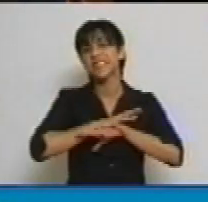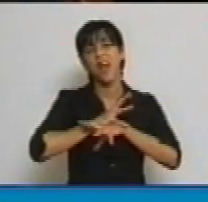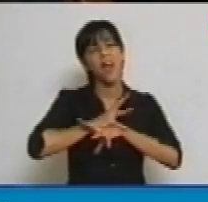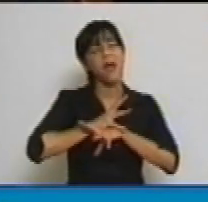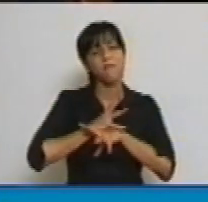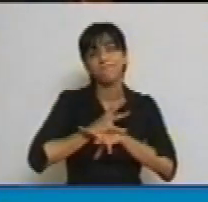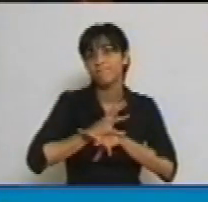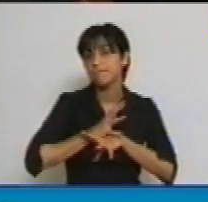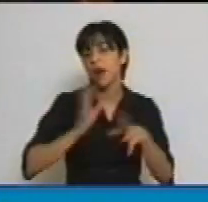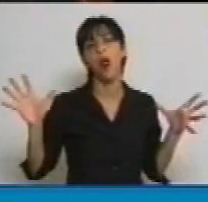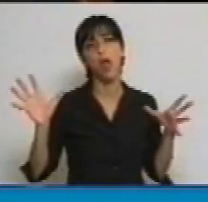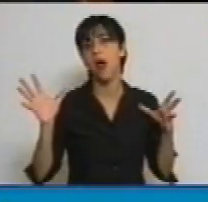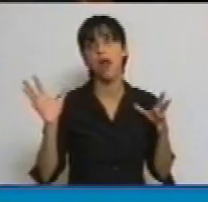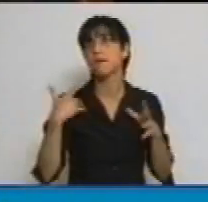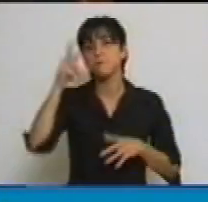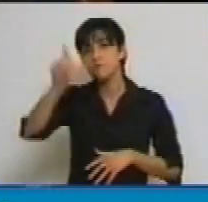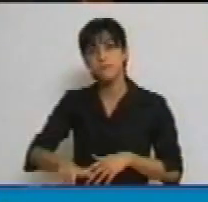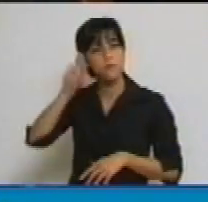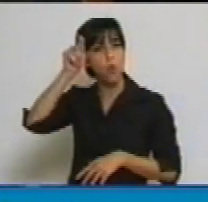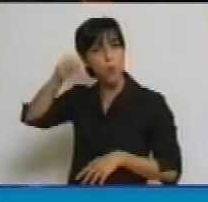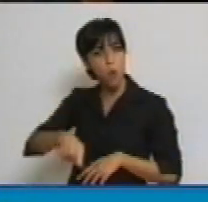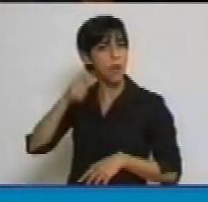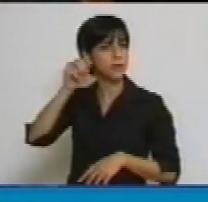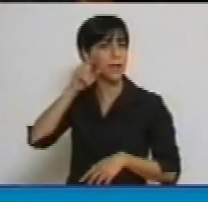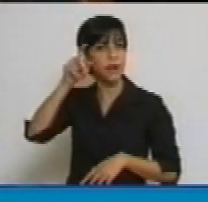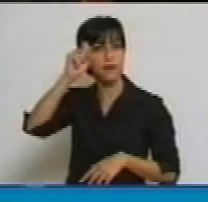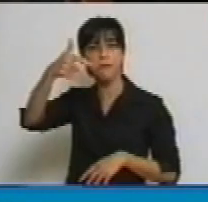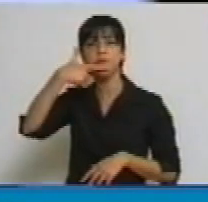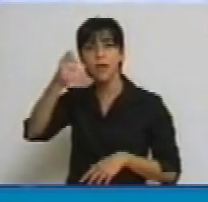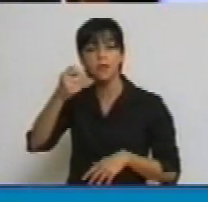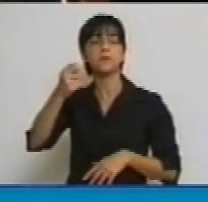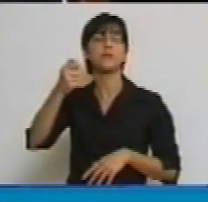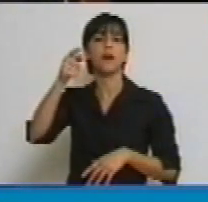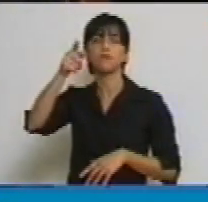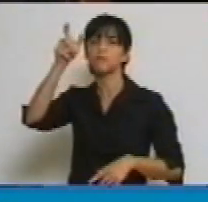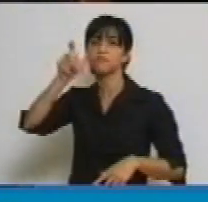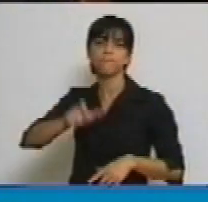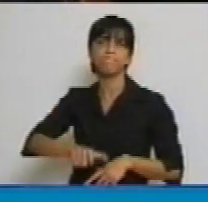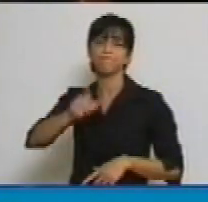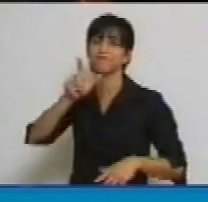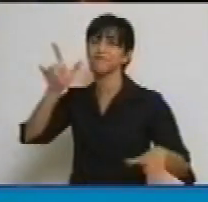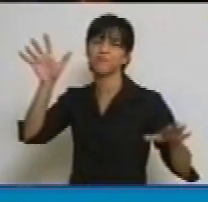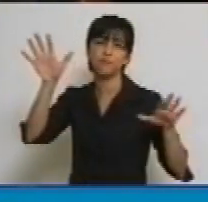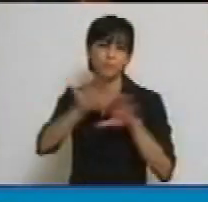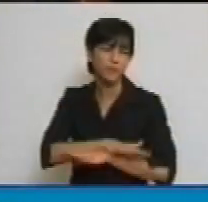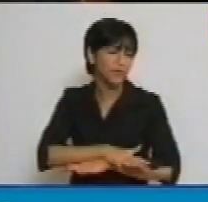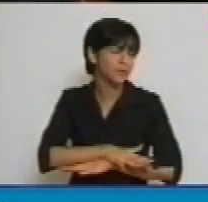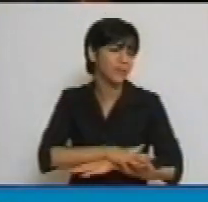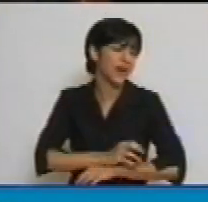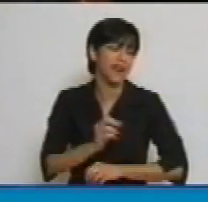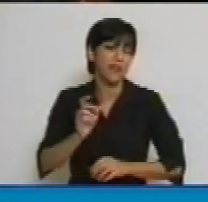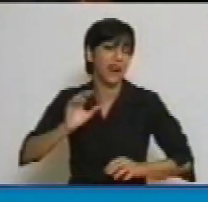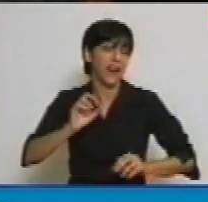del juez Griesa ha tenido muchas equivocaciones, pero una de las más